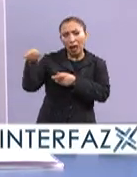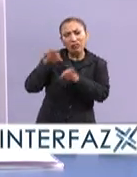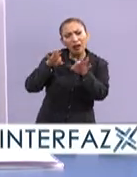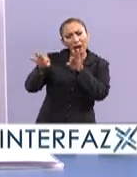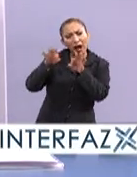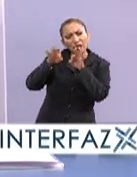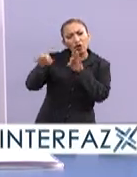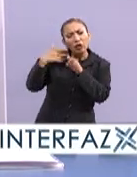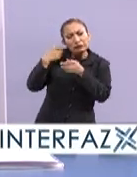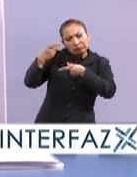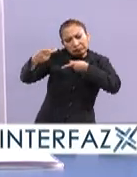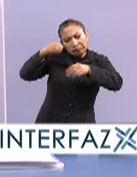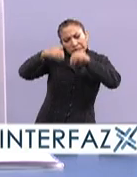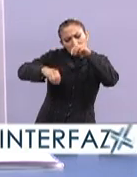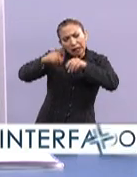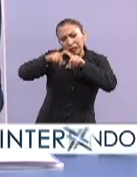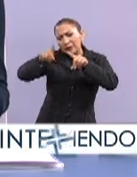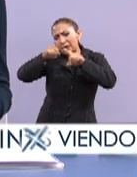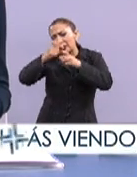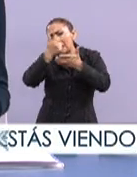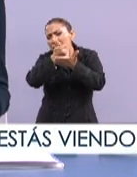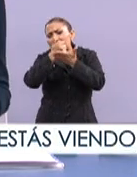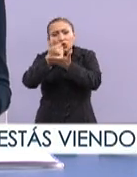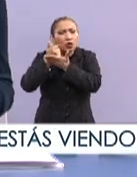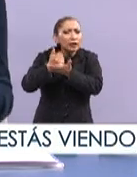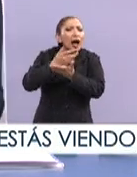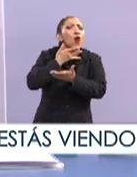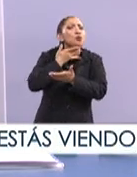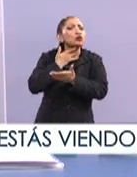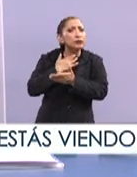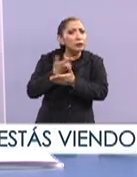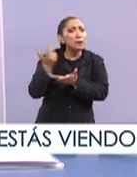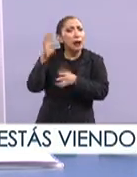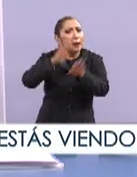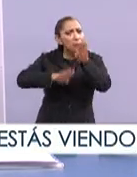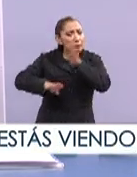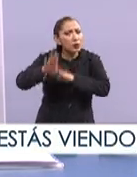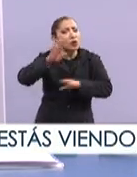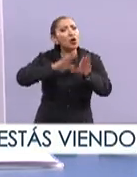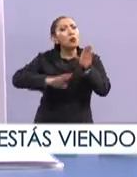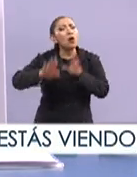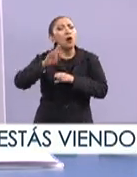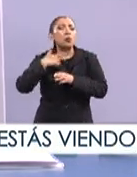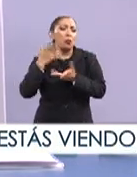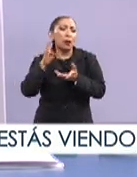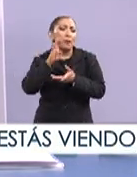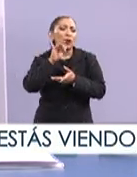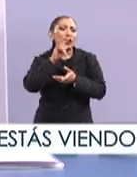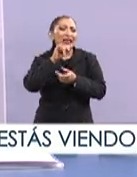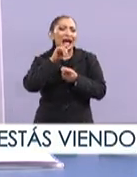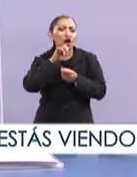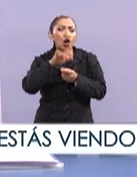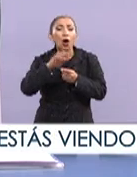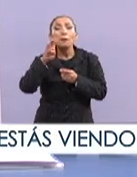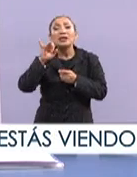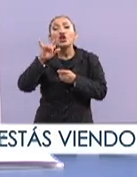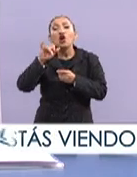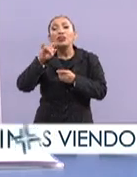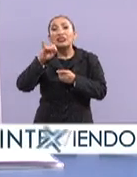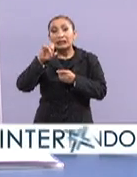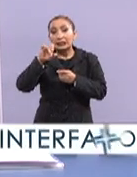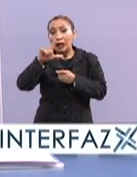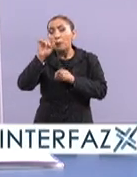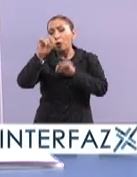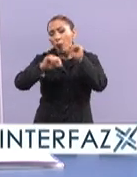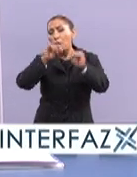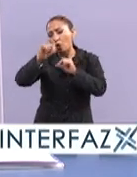trabajando en el desarrollo de opciones ecológicas de combustibles, actualmente hay diversos ejemplos como el bioetanol o el biodiesel que poco